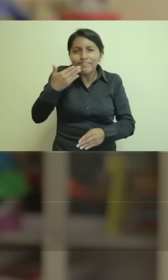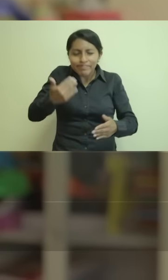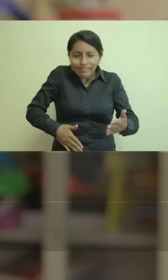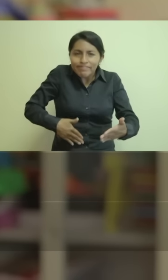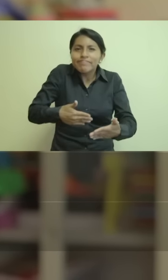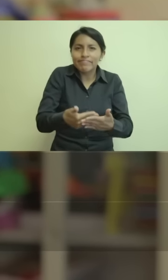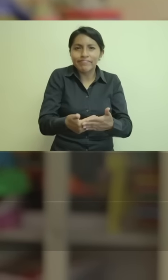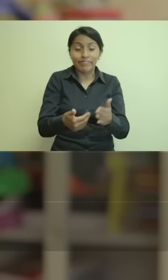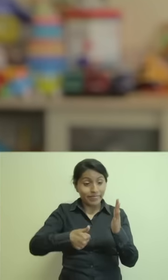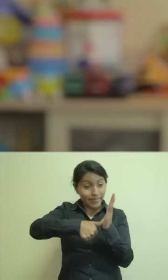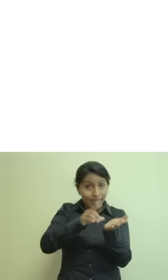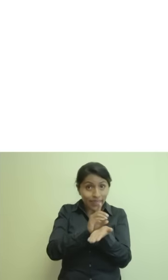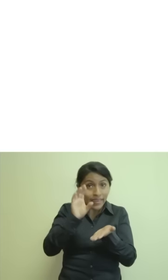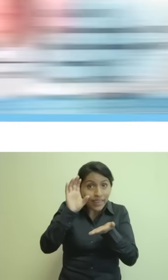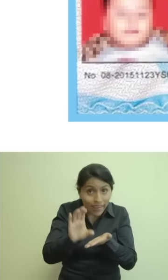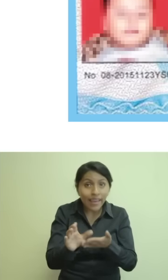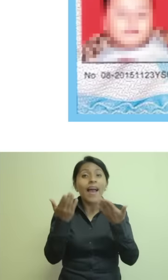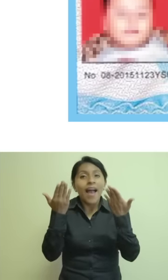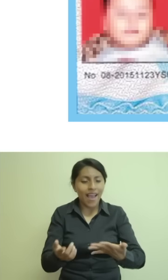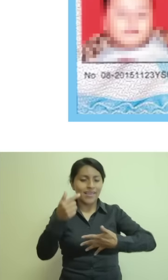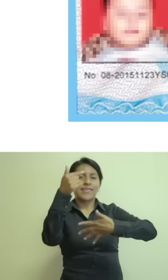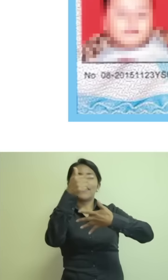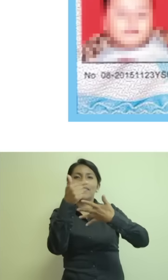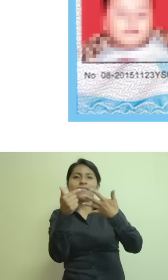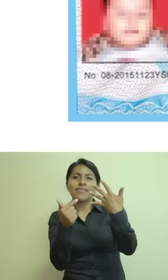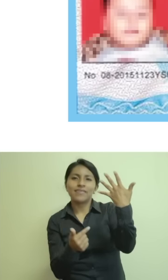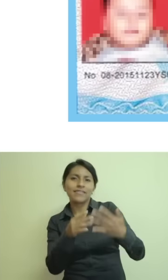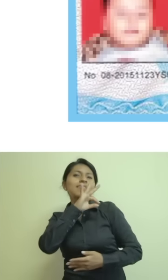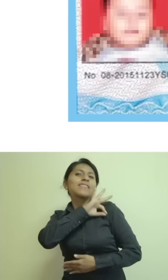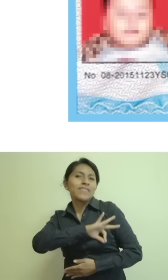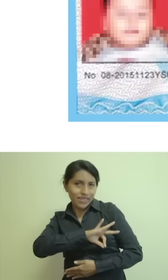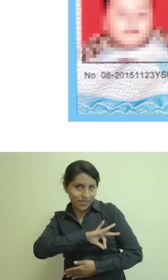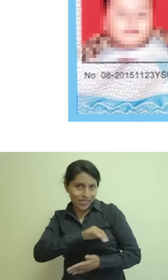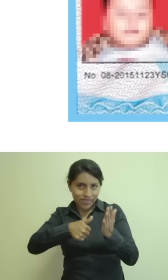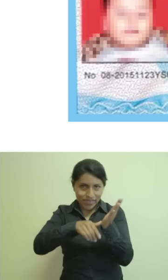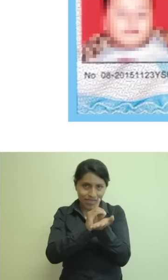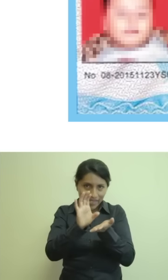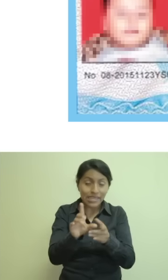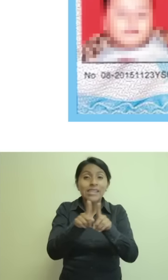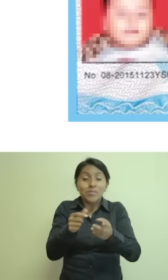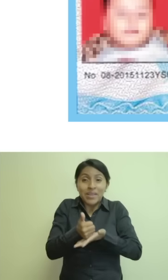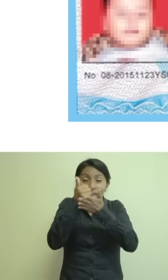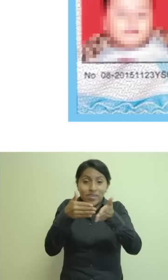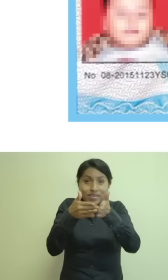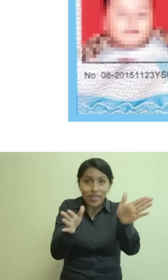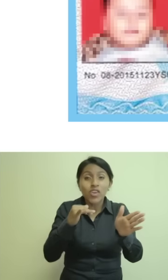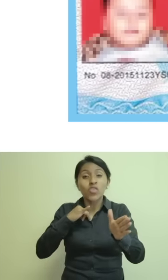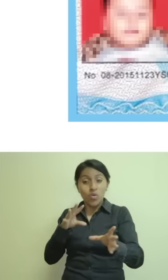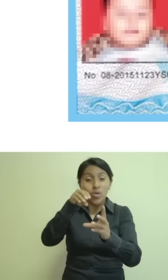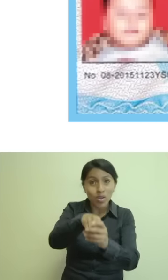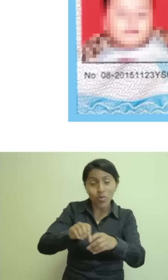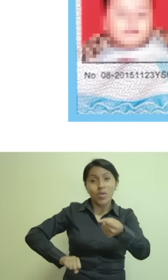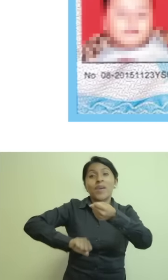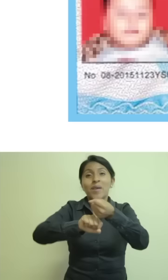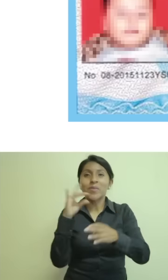la condición de nuestros niños. El carnet de discapacidad brinda otros derechos adicionales. Y te ayuda a superar tus